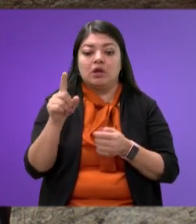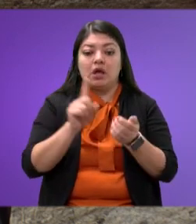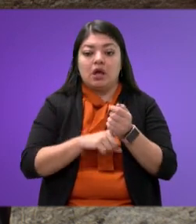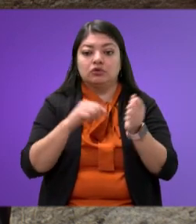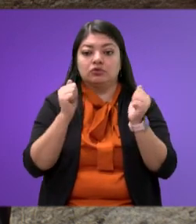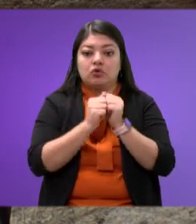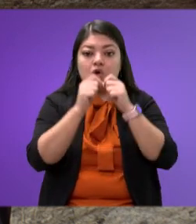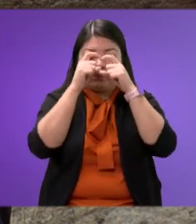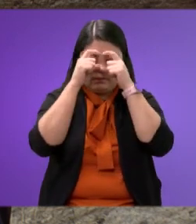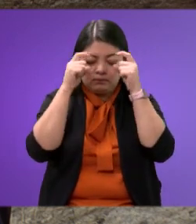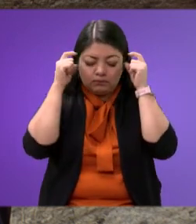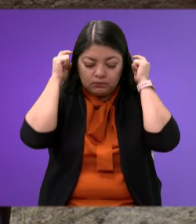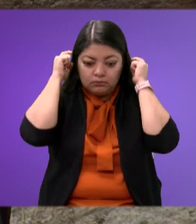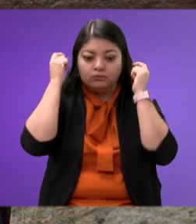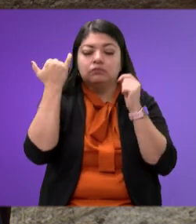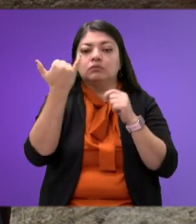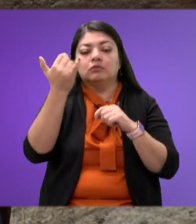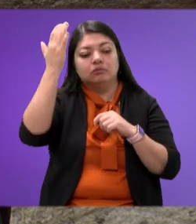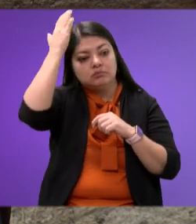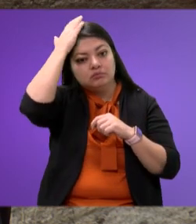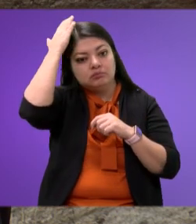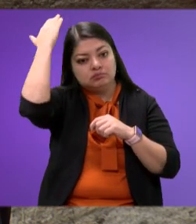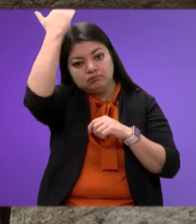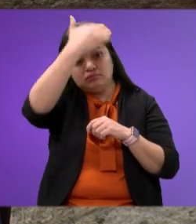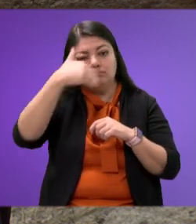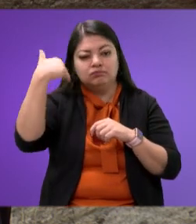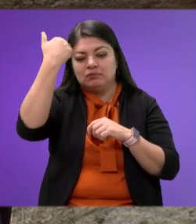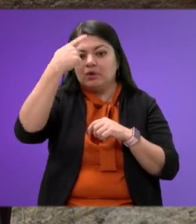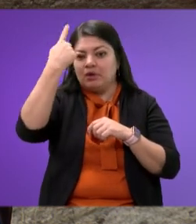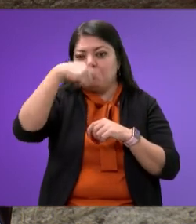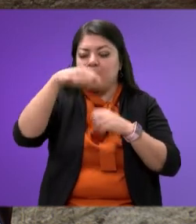y le cubrieron la cabeza para que no viera.